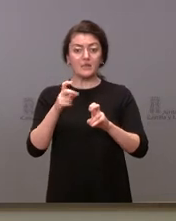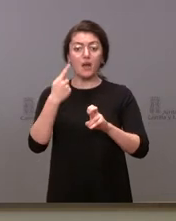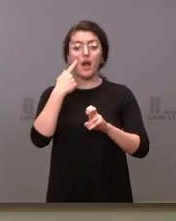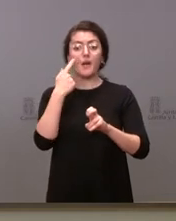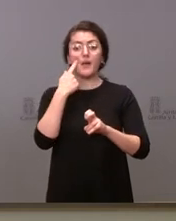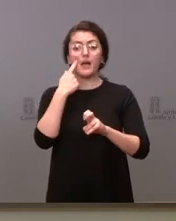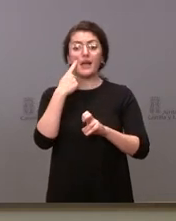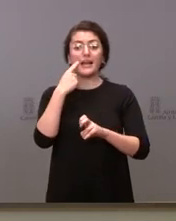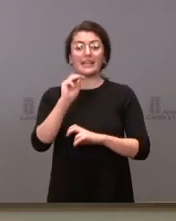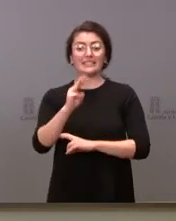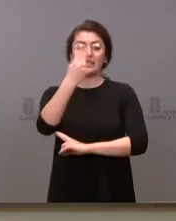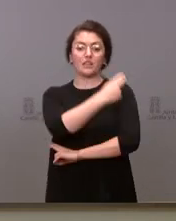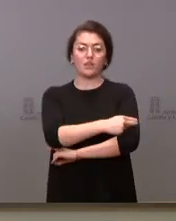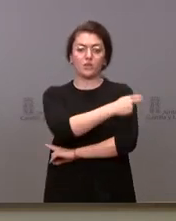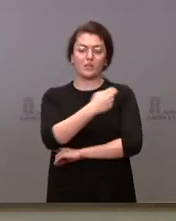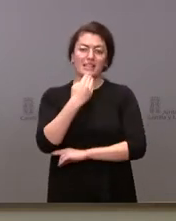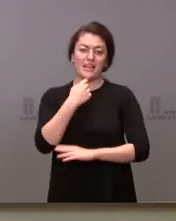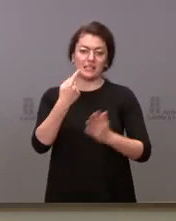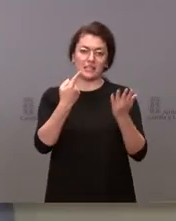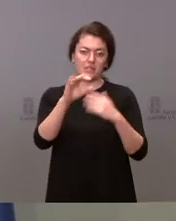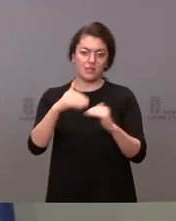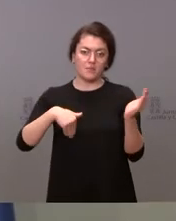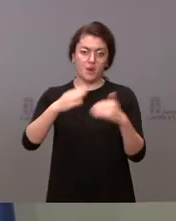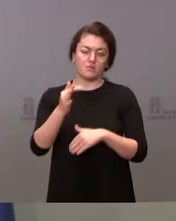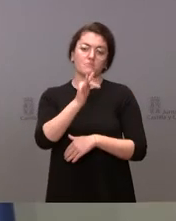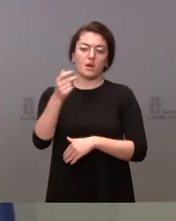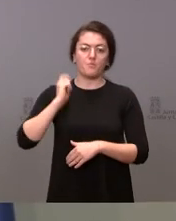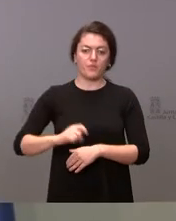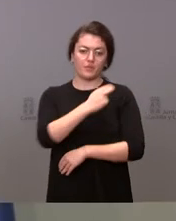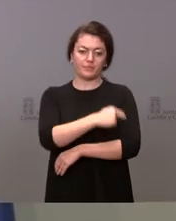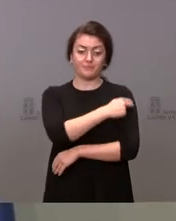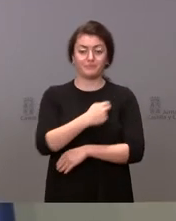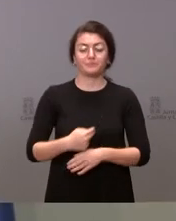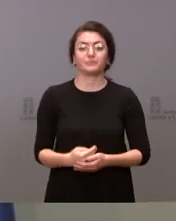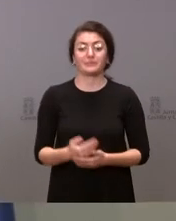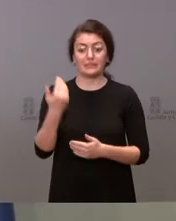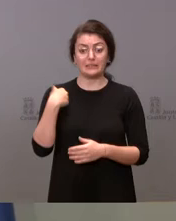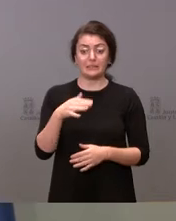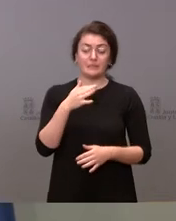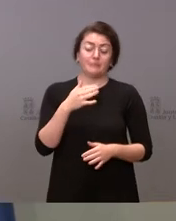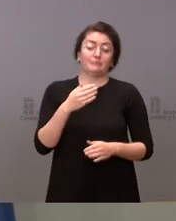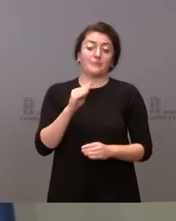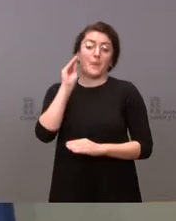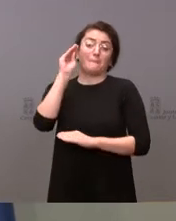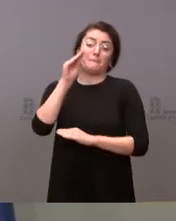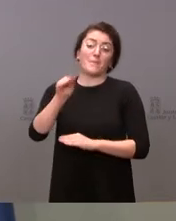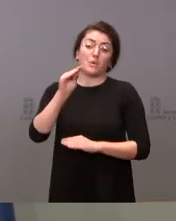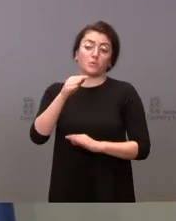dosis a los mayores de 60 y sanitarios. Bueno, eso es casi, le voy a trasladar la pregunta al presidente, que es el que lo ha anunciado ayer.